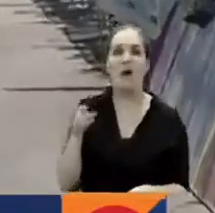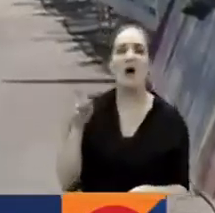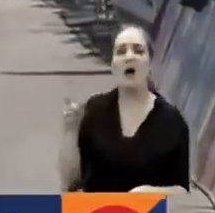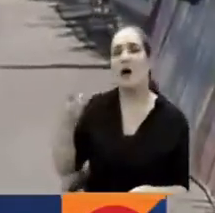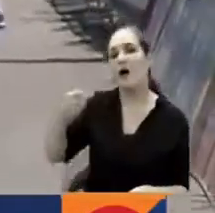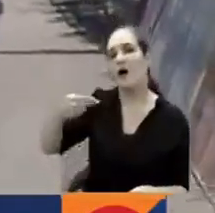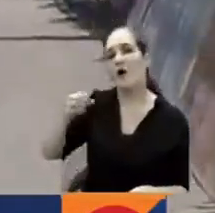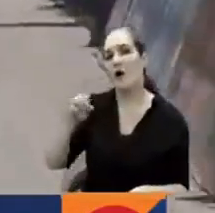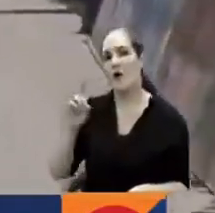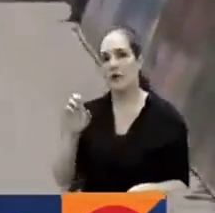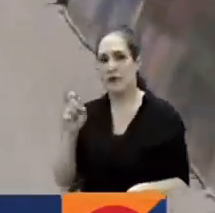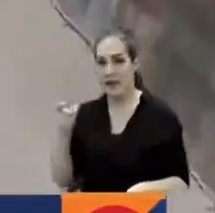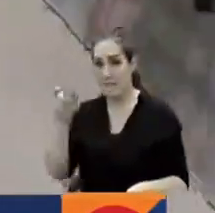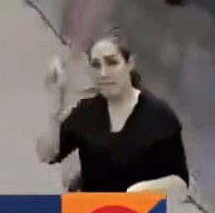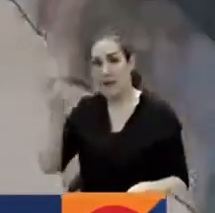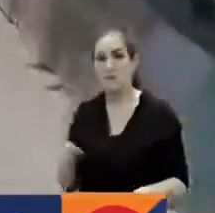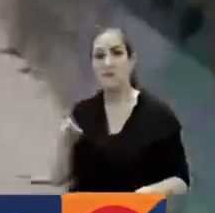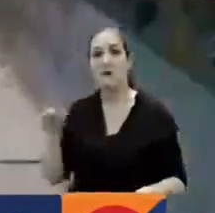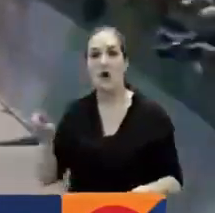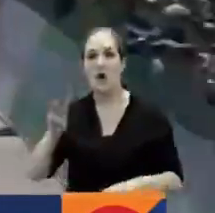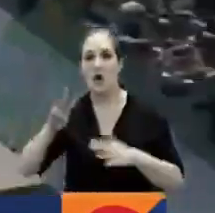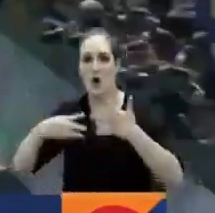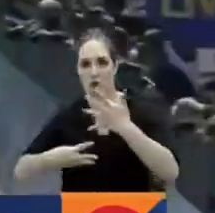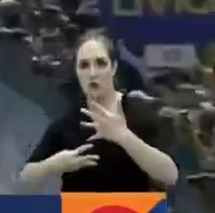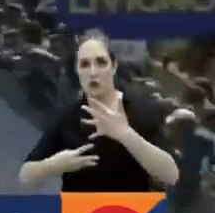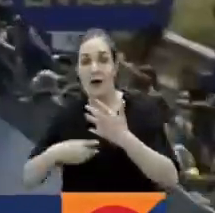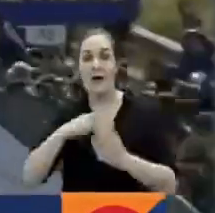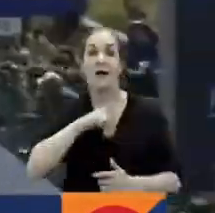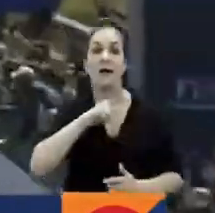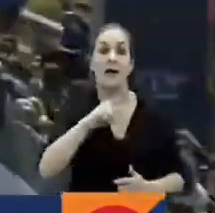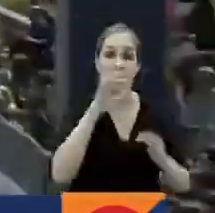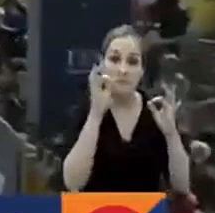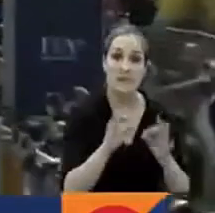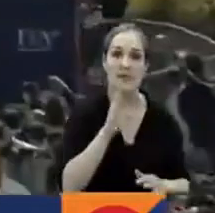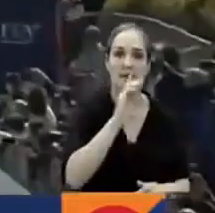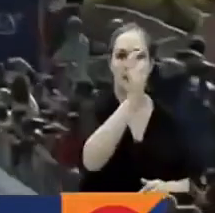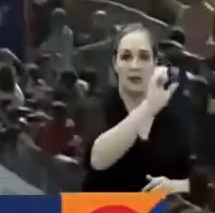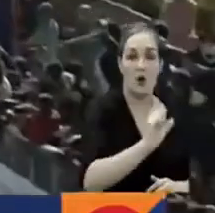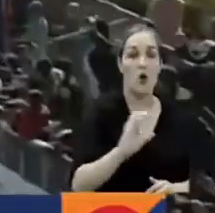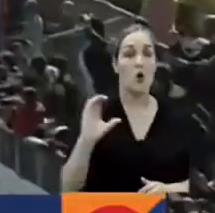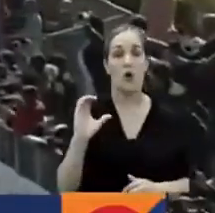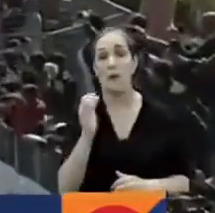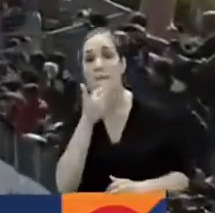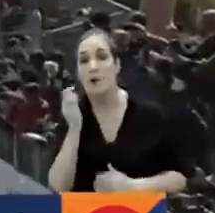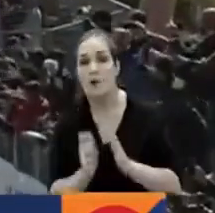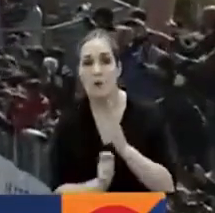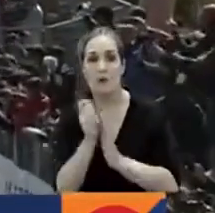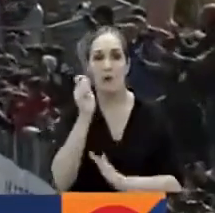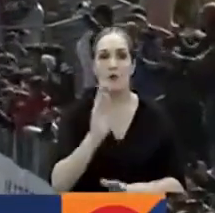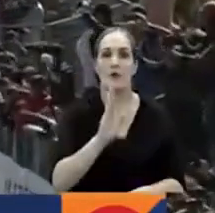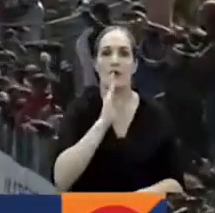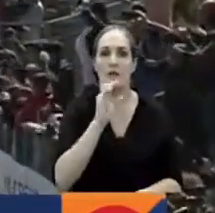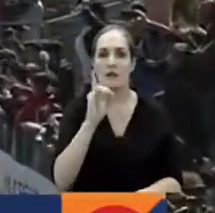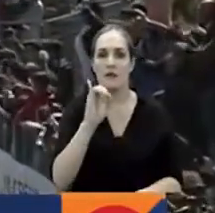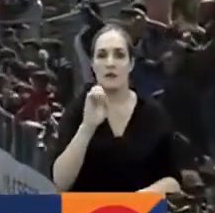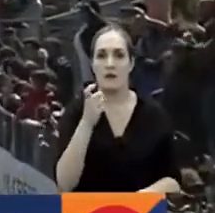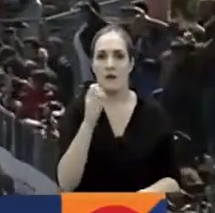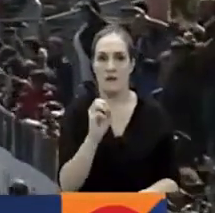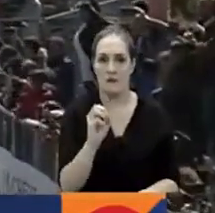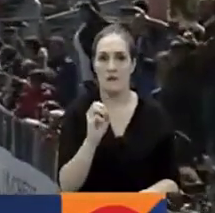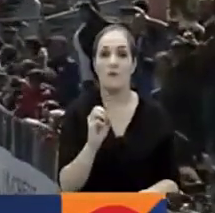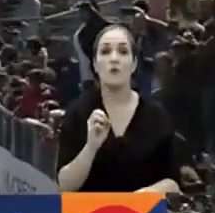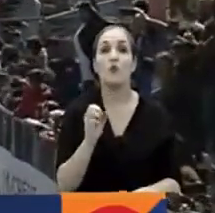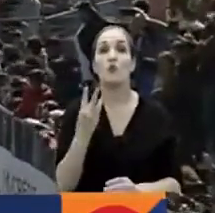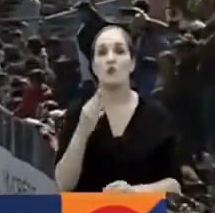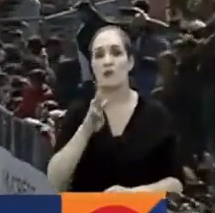octavo. En la general el líder es el australiano Fisher Back y el colombiano mejor ubicado en la clasificación es Diego Pescador en la casilla